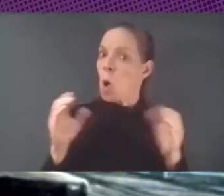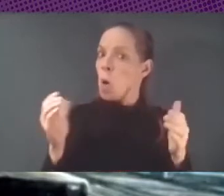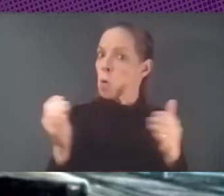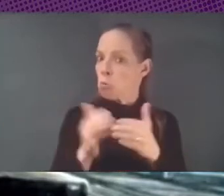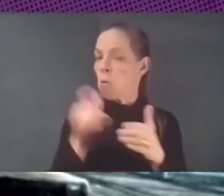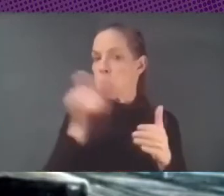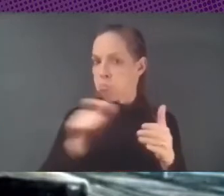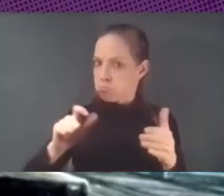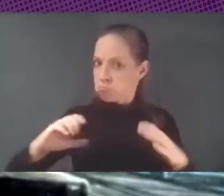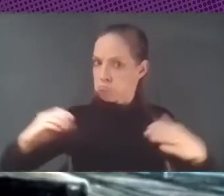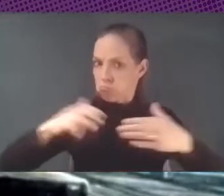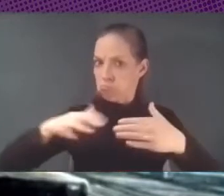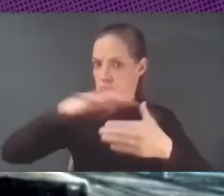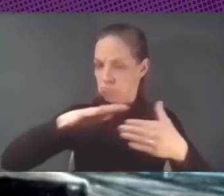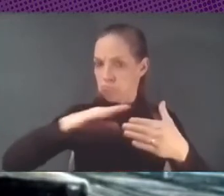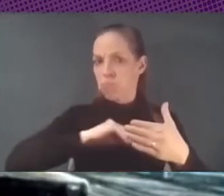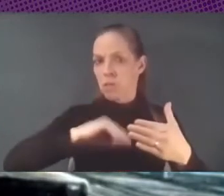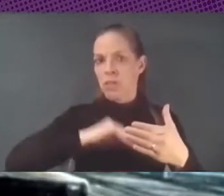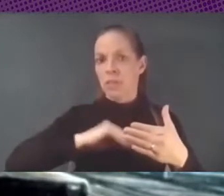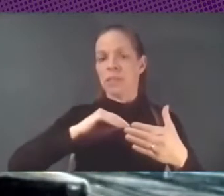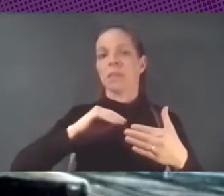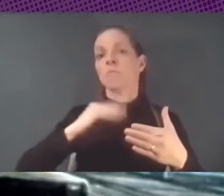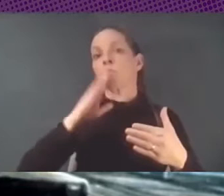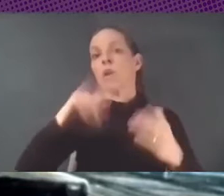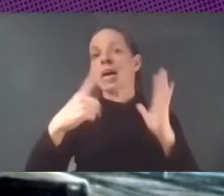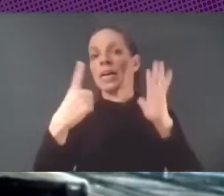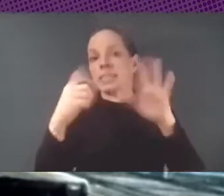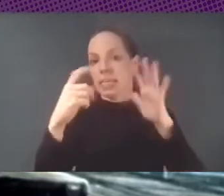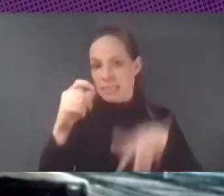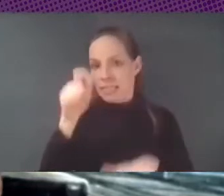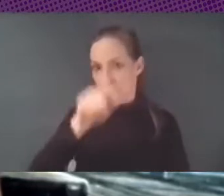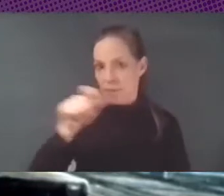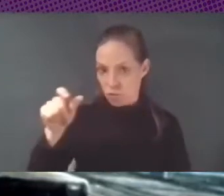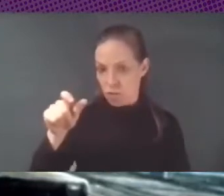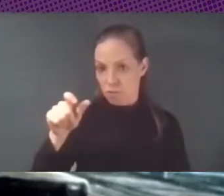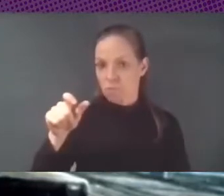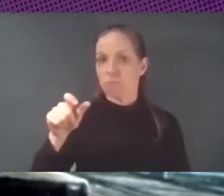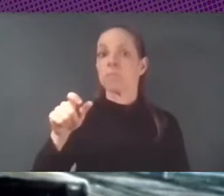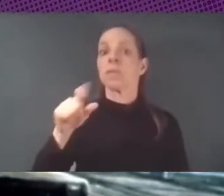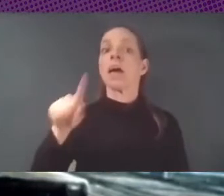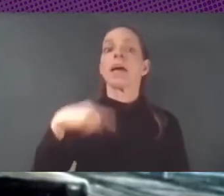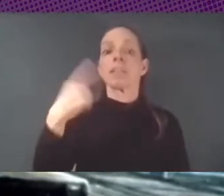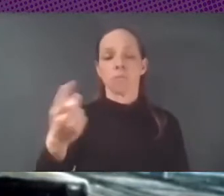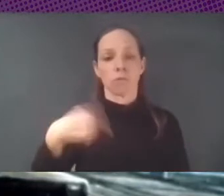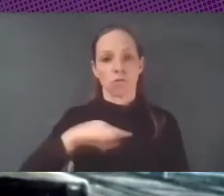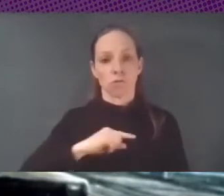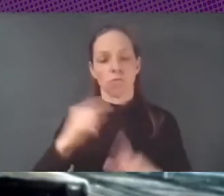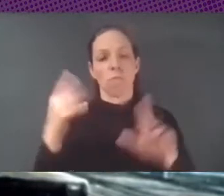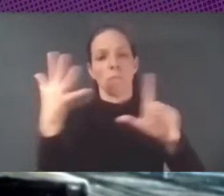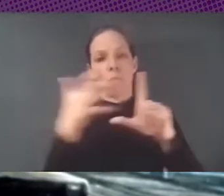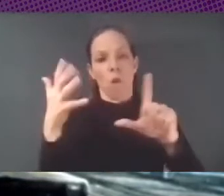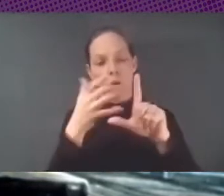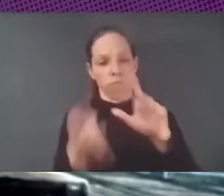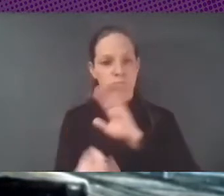pensábamos en Cartagena, de unos 60 personas. Y luego creamos el blog, que es Big Data desde el Sur, con